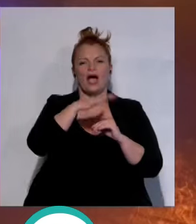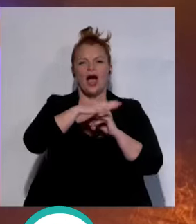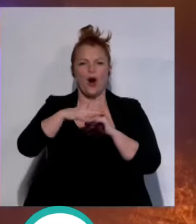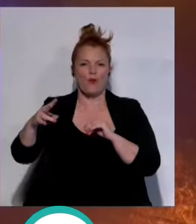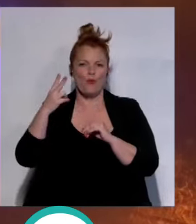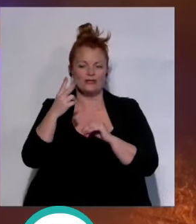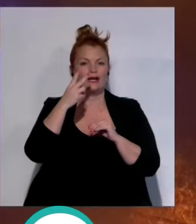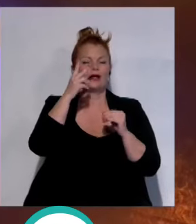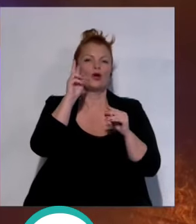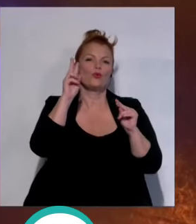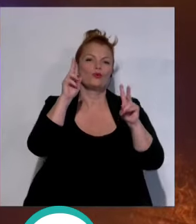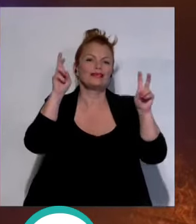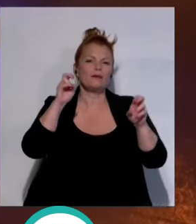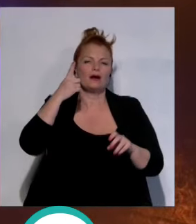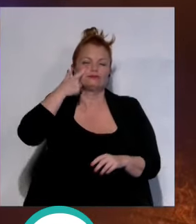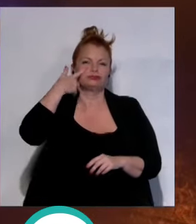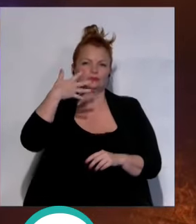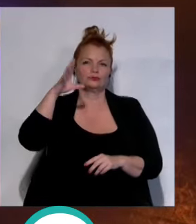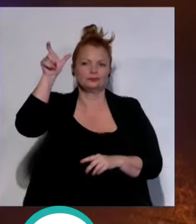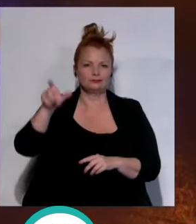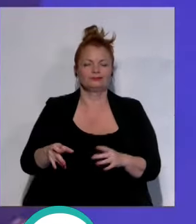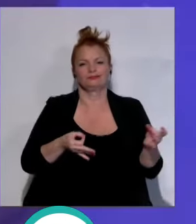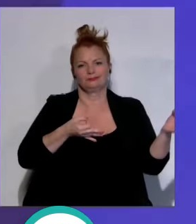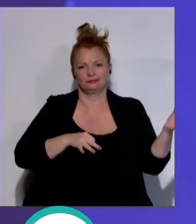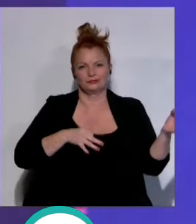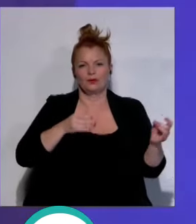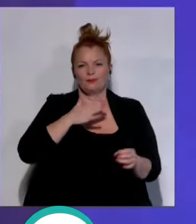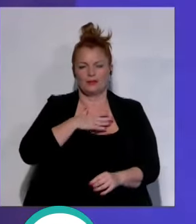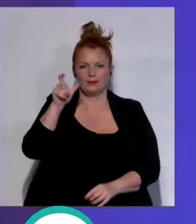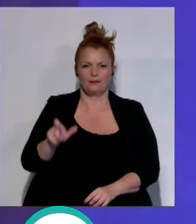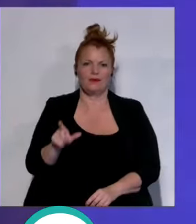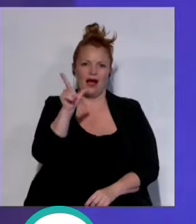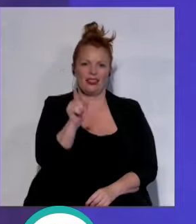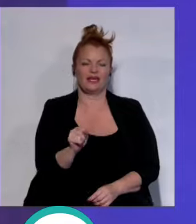uno de los temas más universales que compuso el guitarrista algecireño.